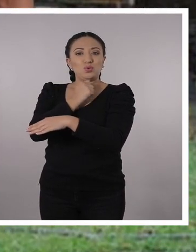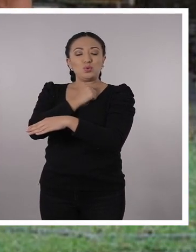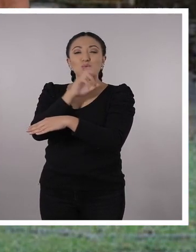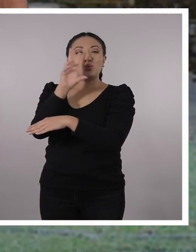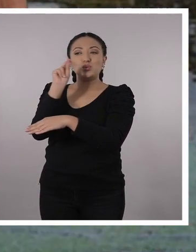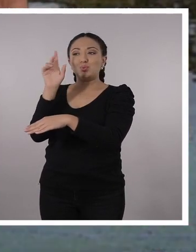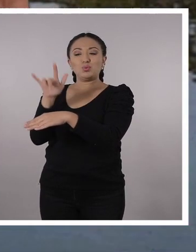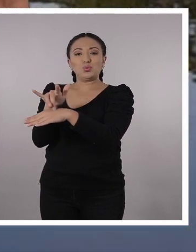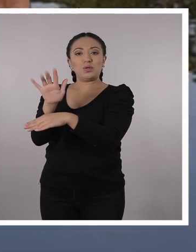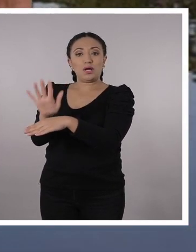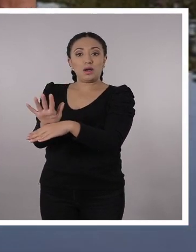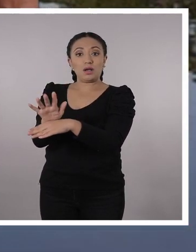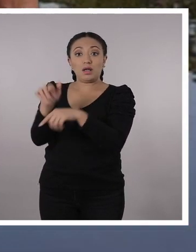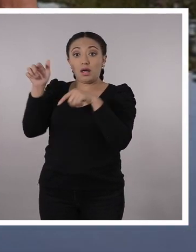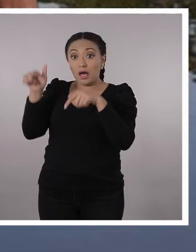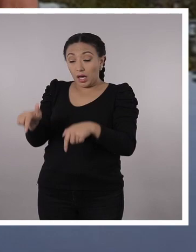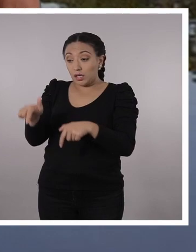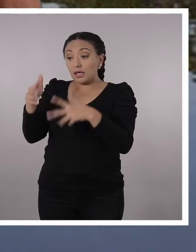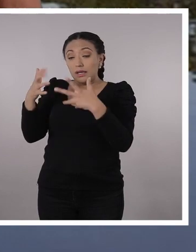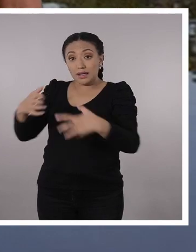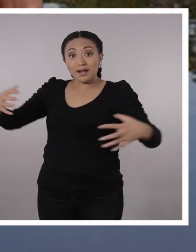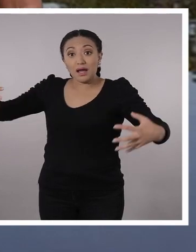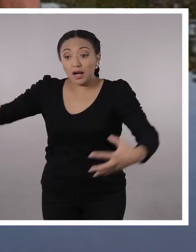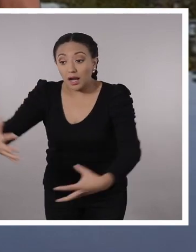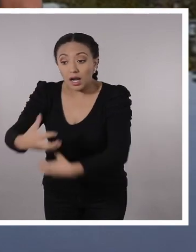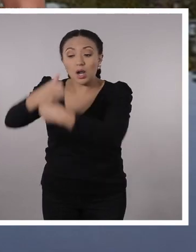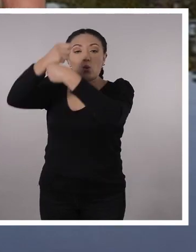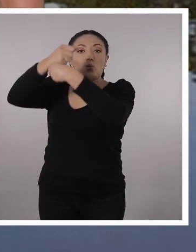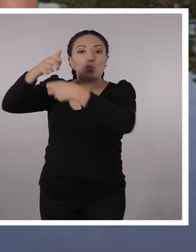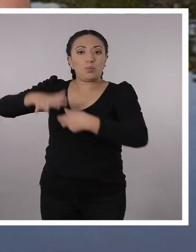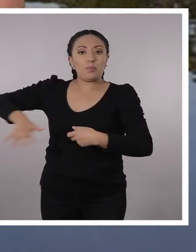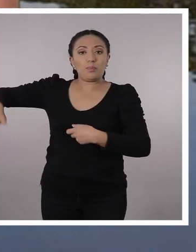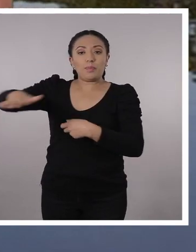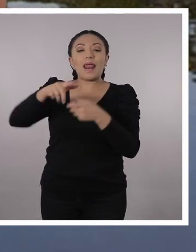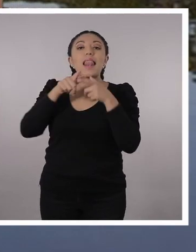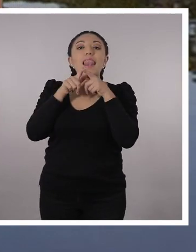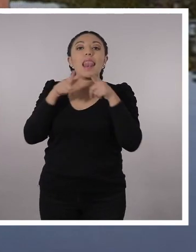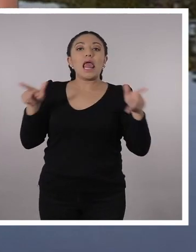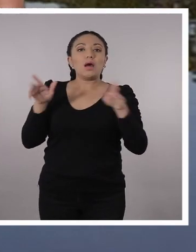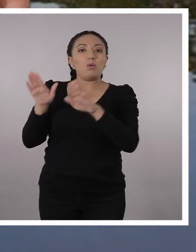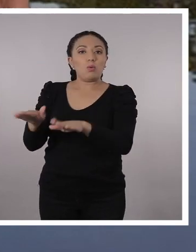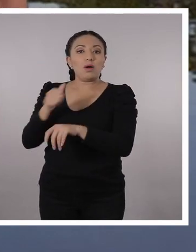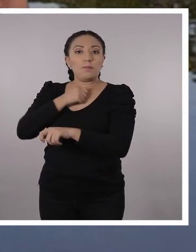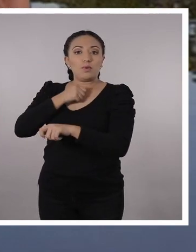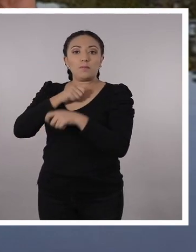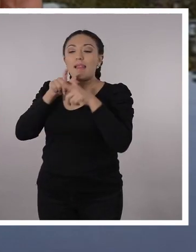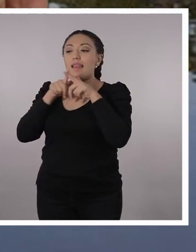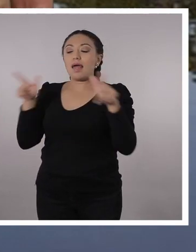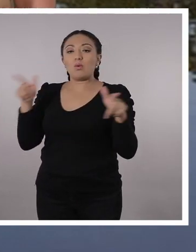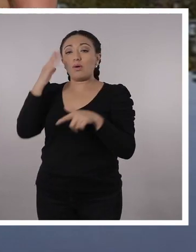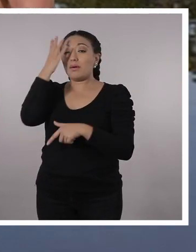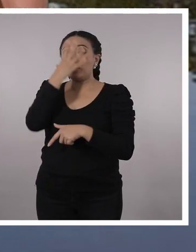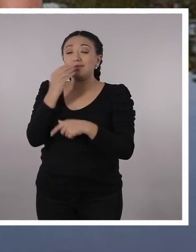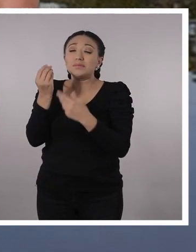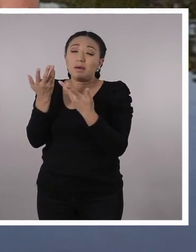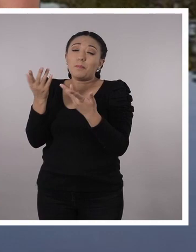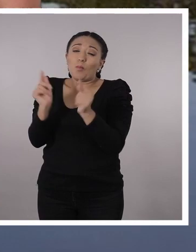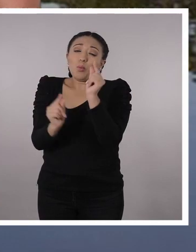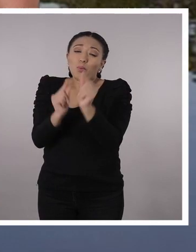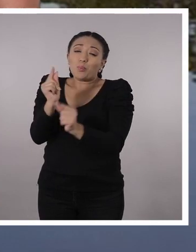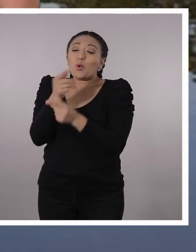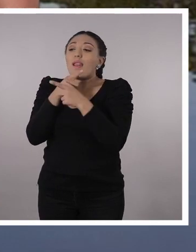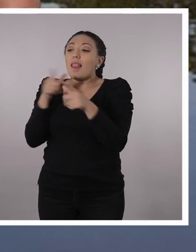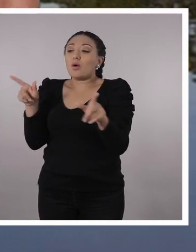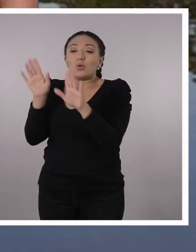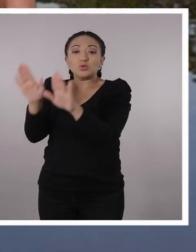de rescatar y recuperar la lengua zápara, que es una lengua maravillosa que lamentablemente se está perdiendo. Pero el